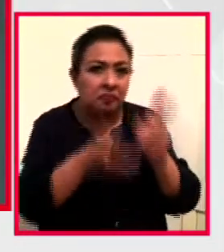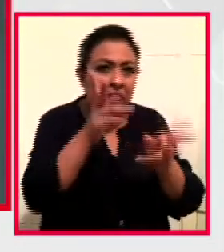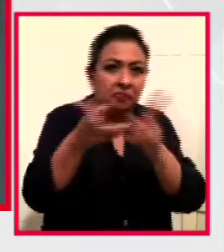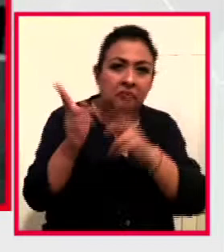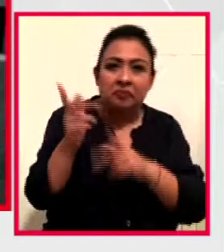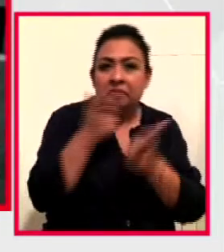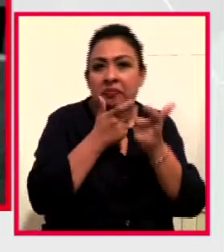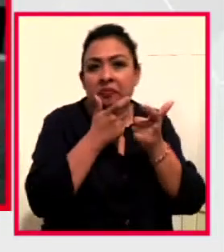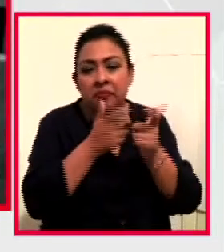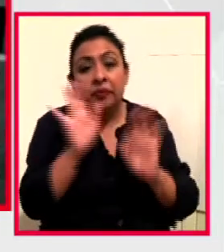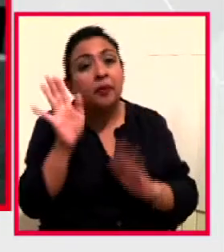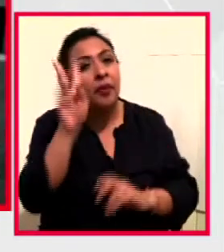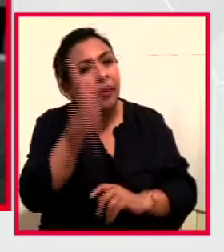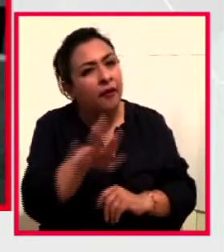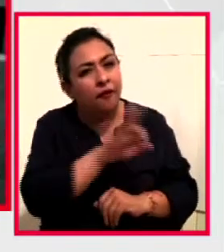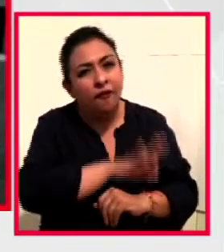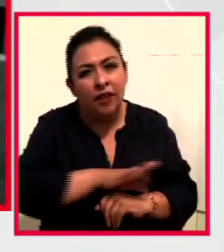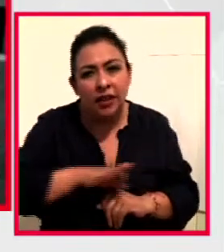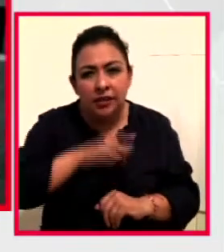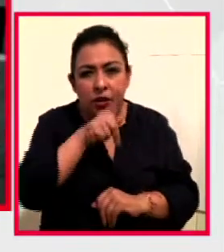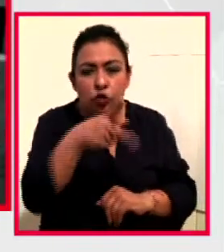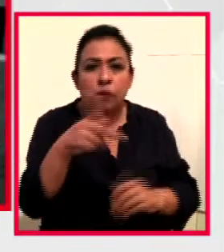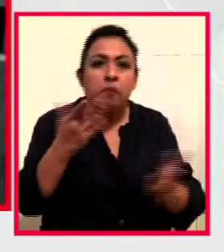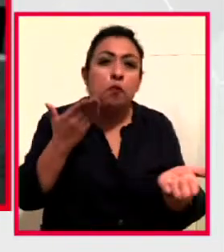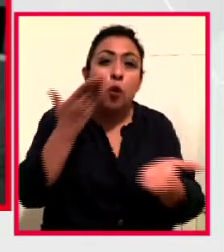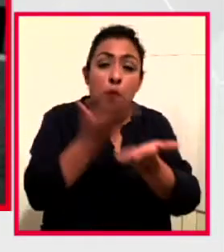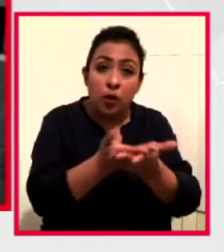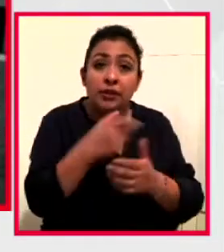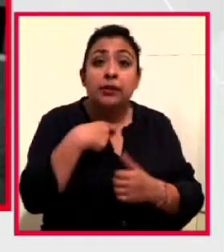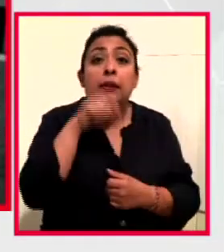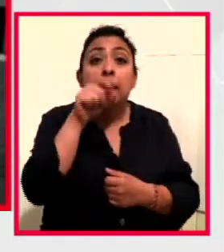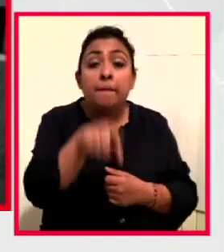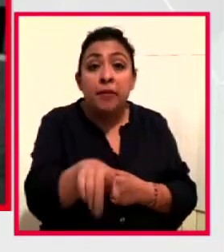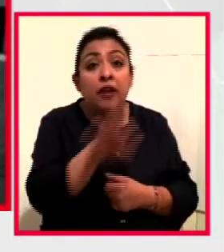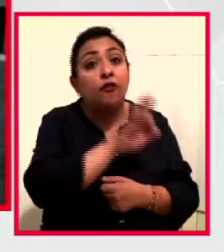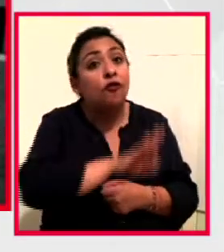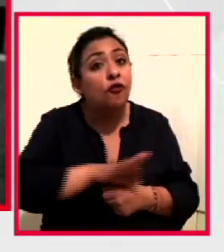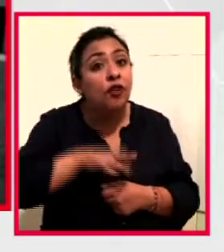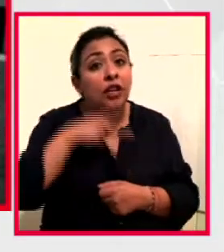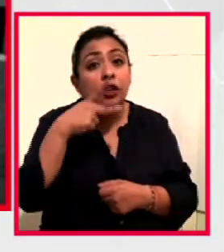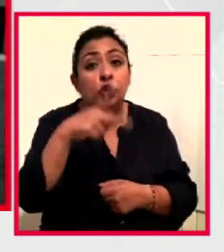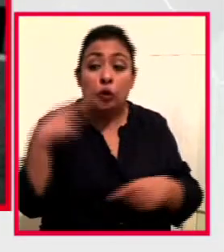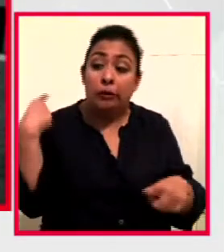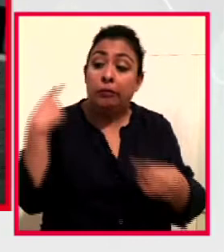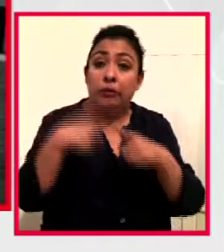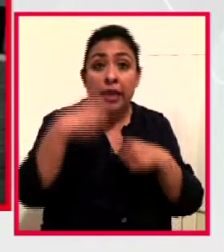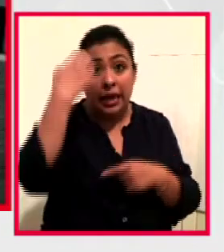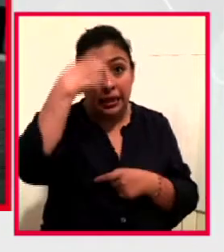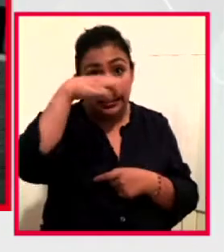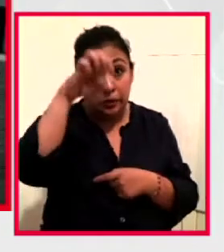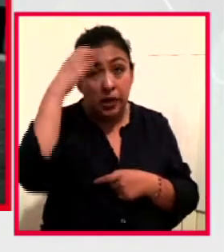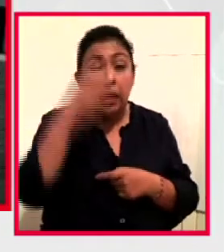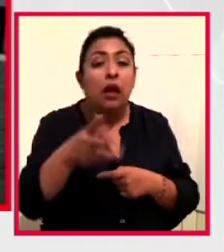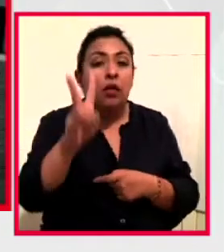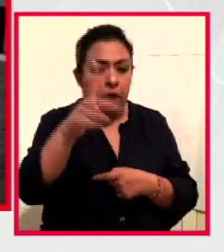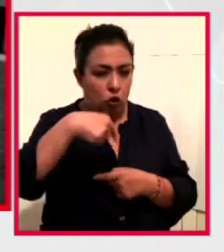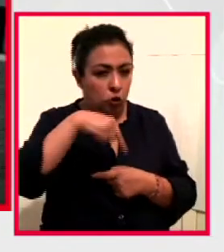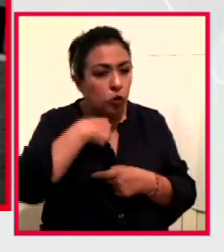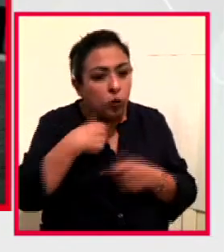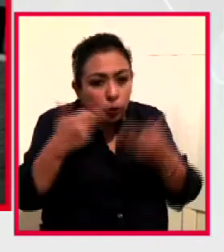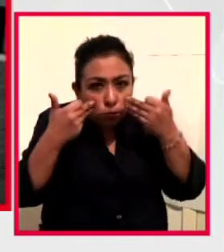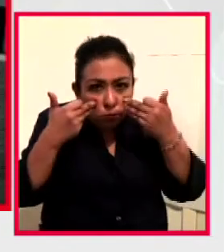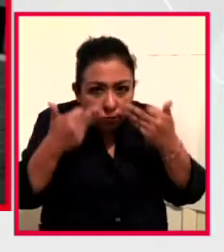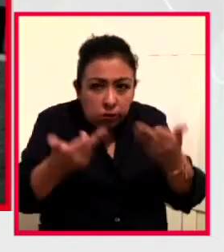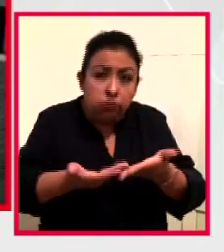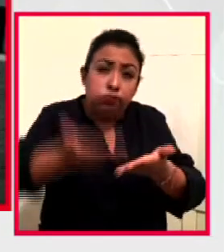Pues celebramos de verdad mucho esta iniciativa y también celebramos su carrera que hemos seguido, insisto, desde el inicio y que ha ido de manera